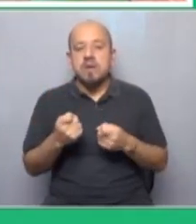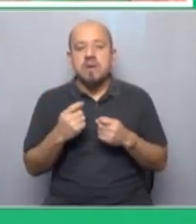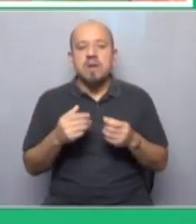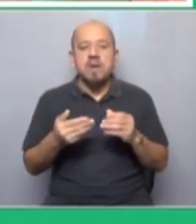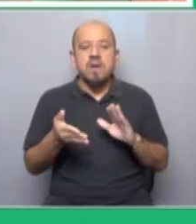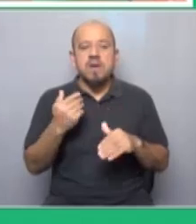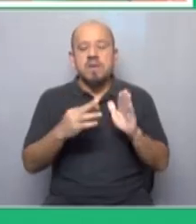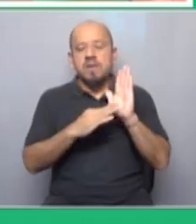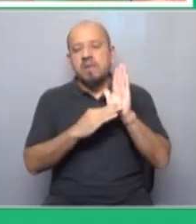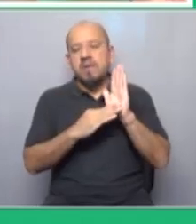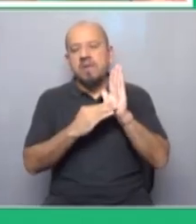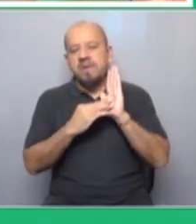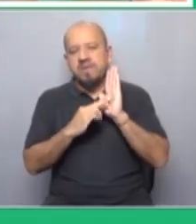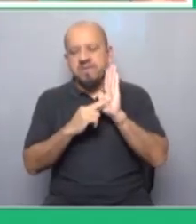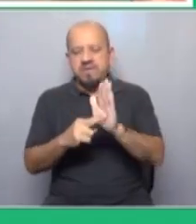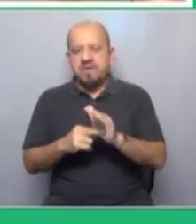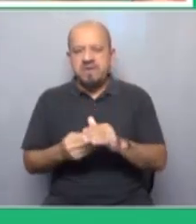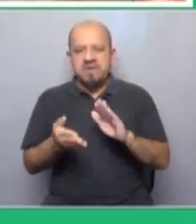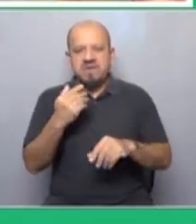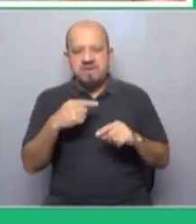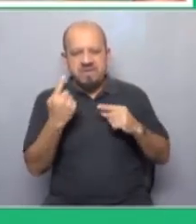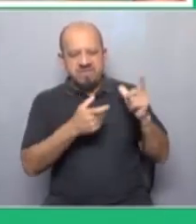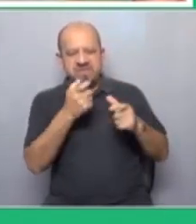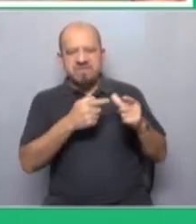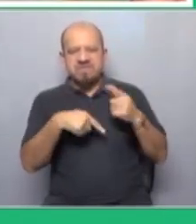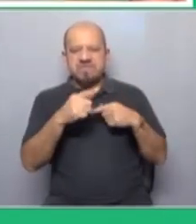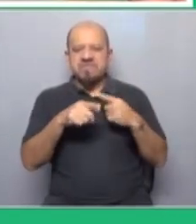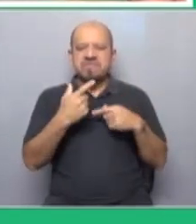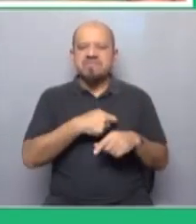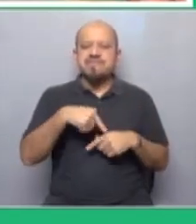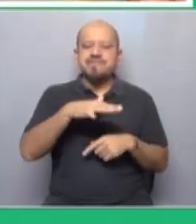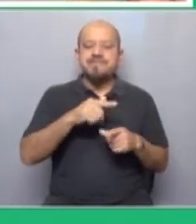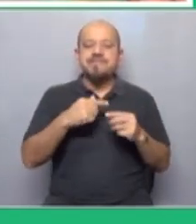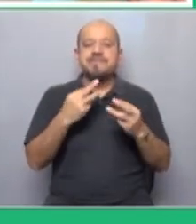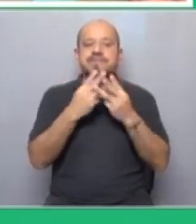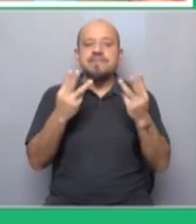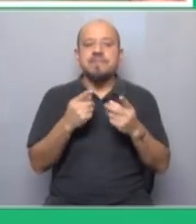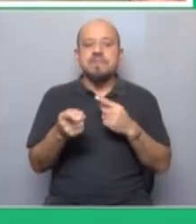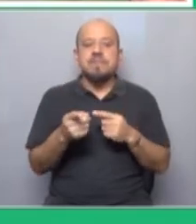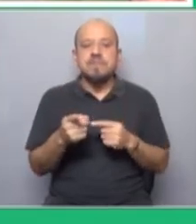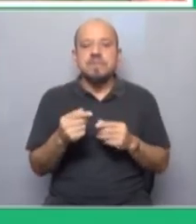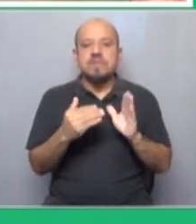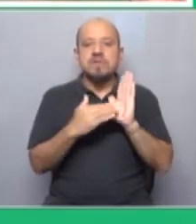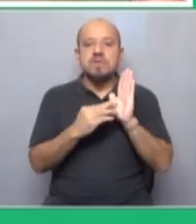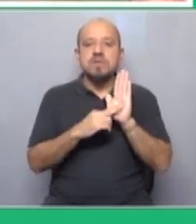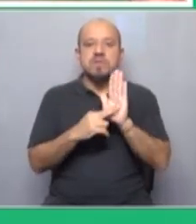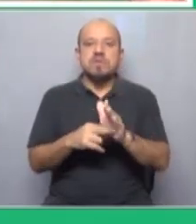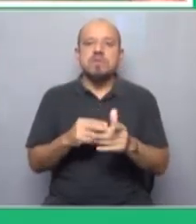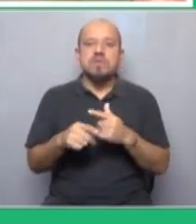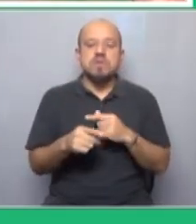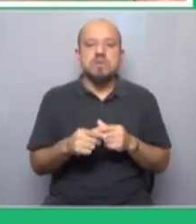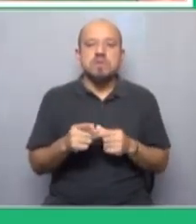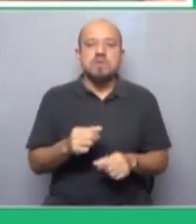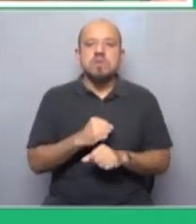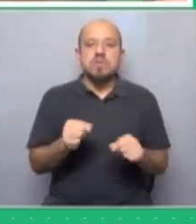parte de la sociedad pero sobre todo que pueda responder sectorial y general en términos de su representación y básicamente